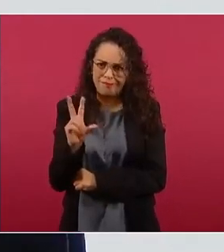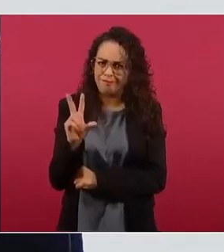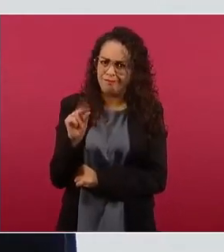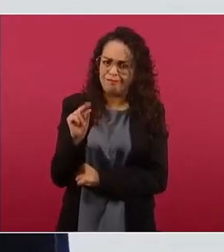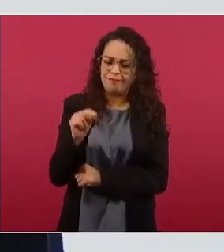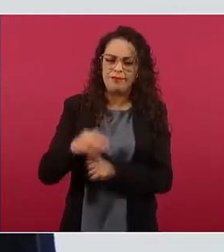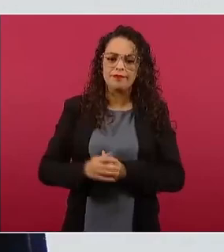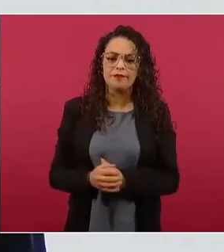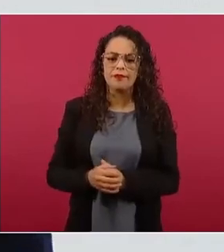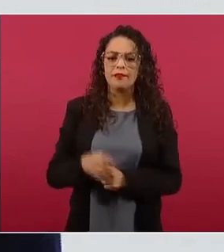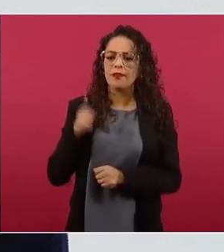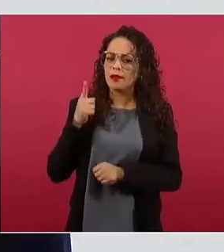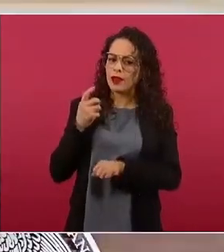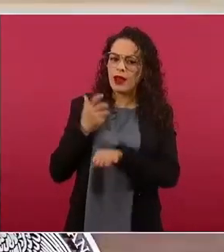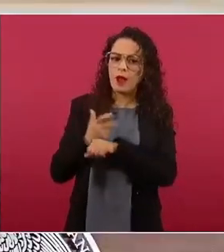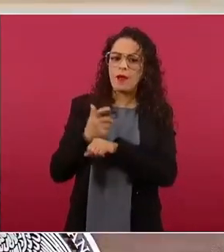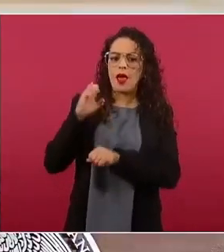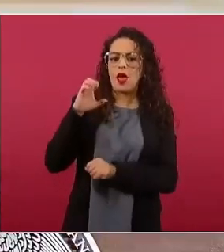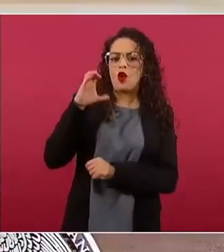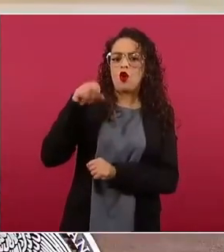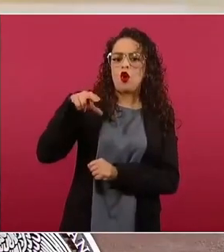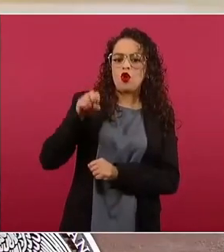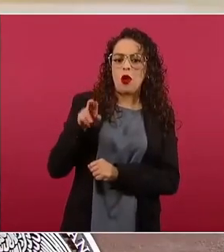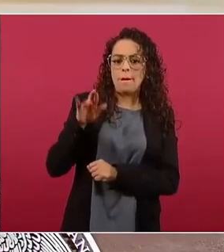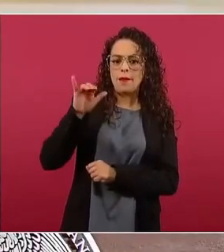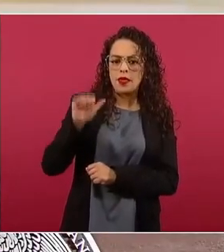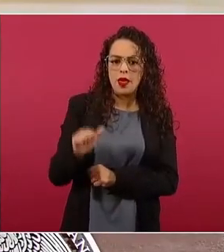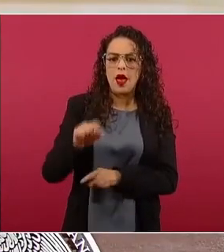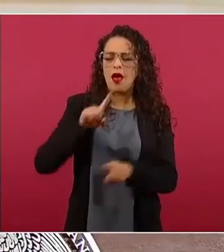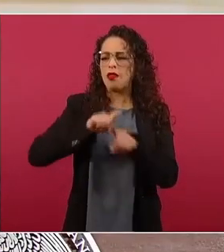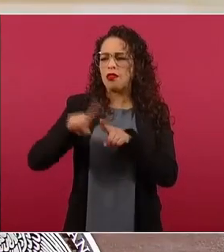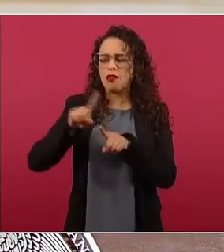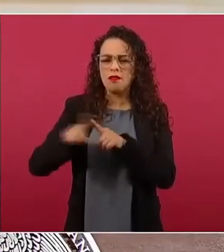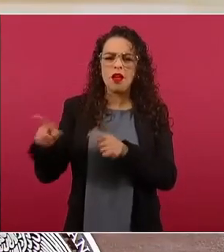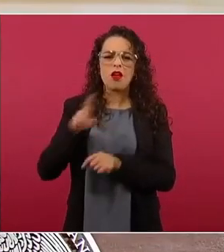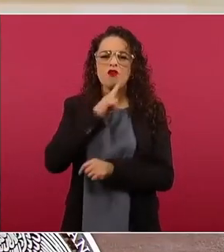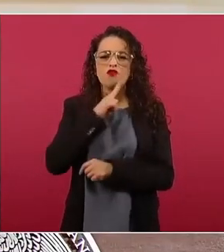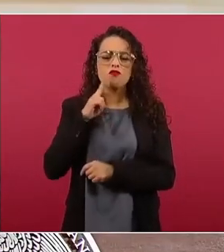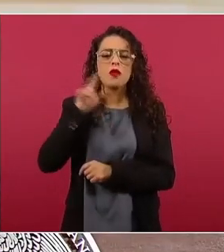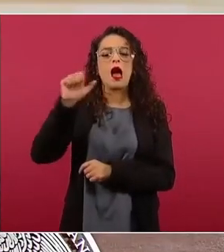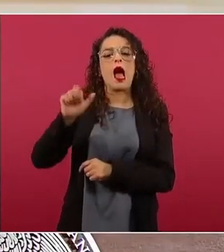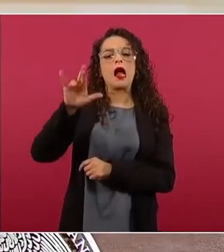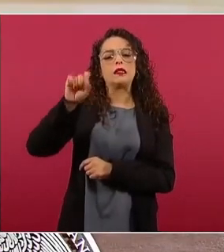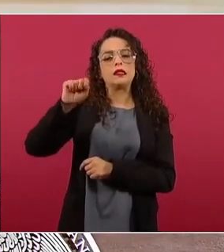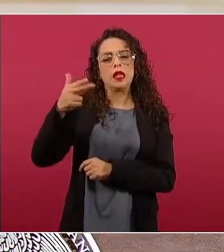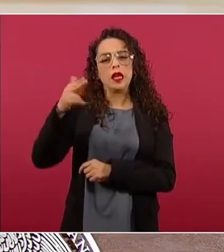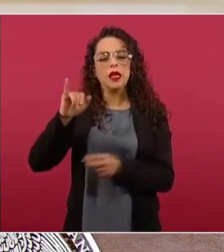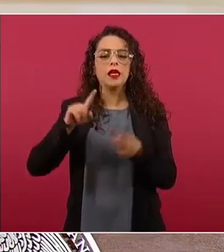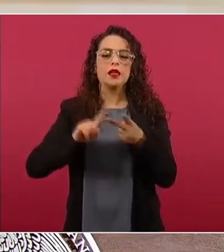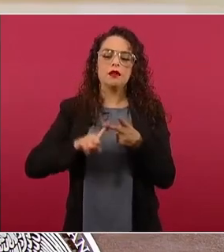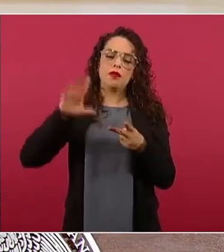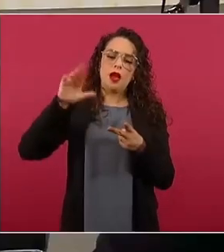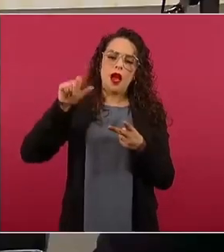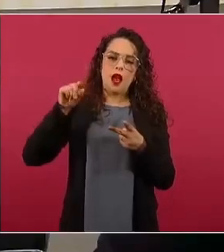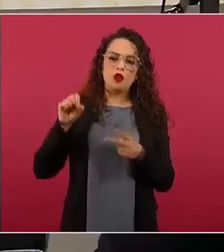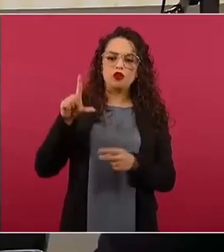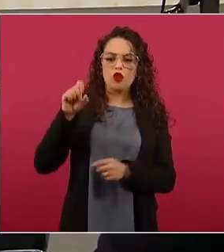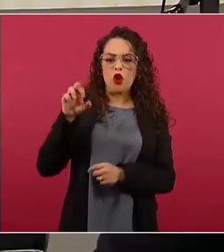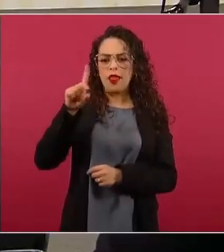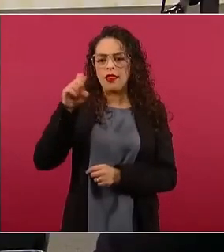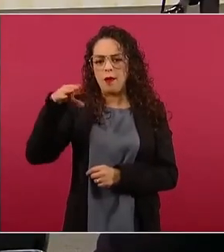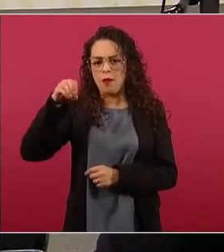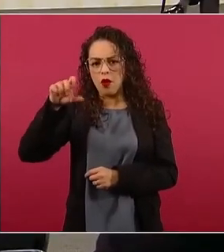Economía, Oil and Gas Magazine, Aristegui Noticias, Carlos Loret de Mola para el Washington Post,